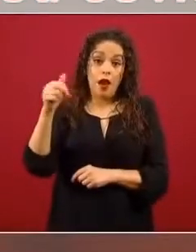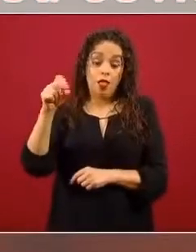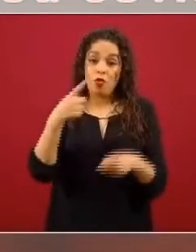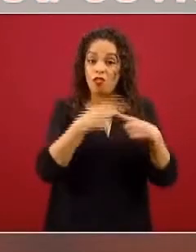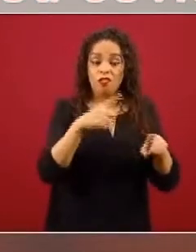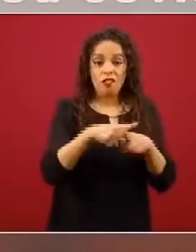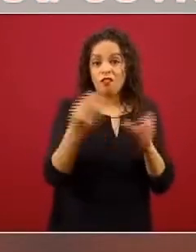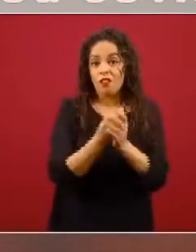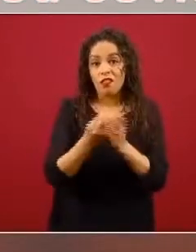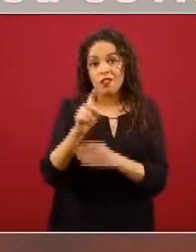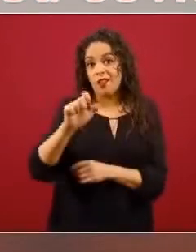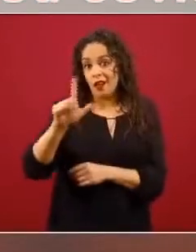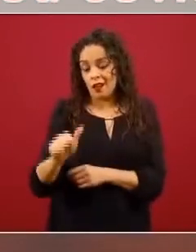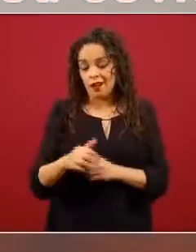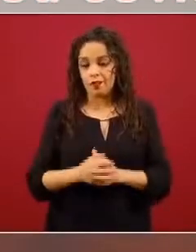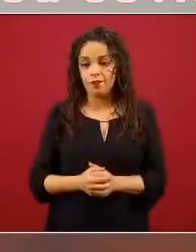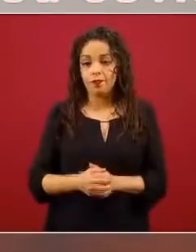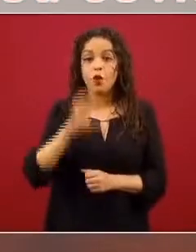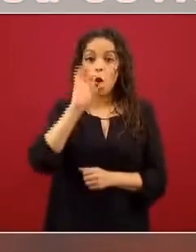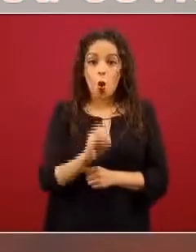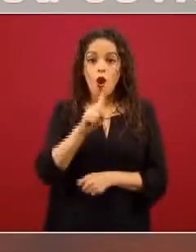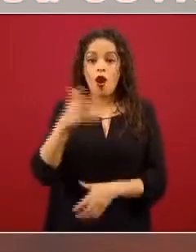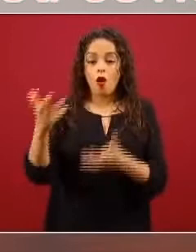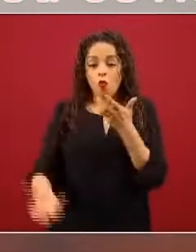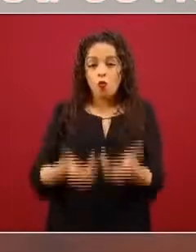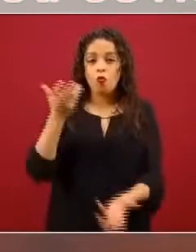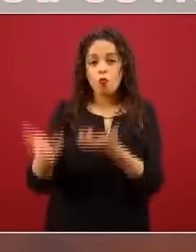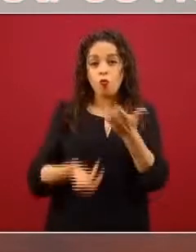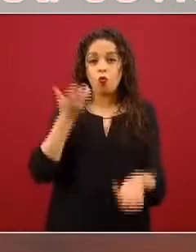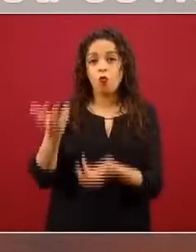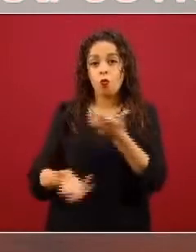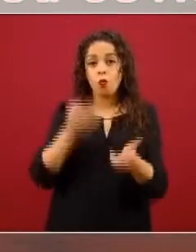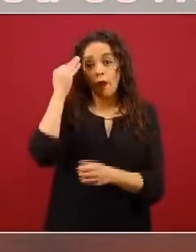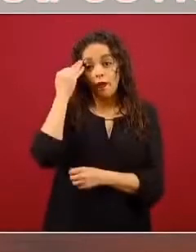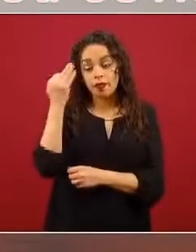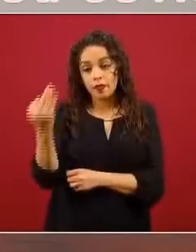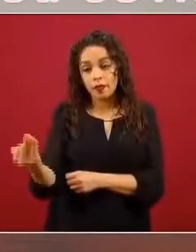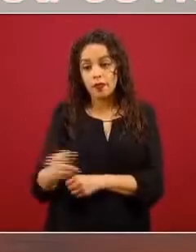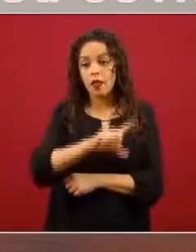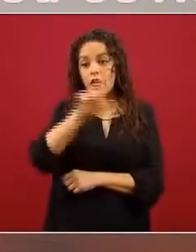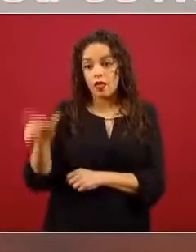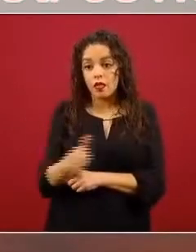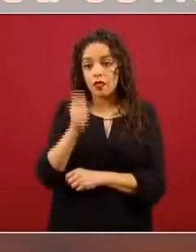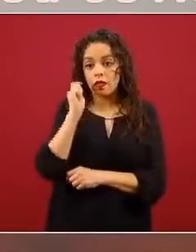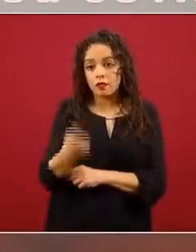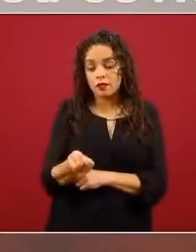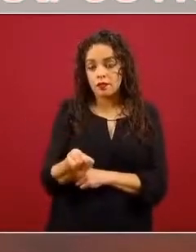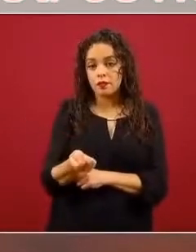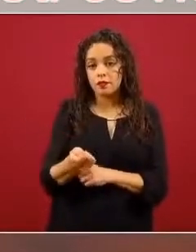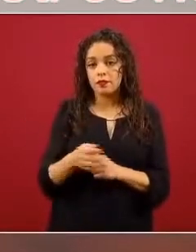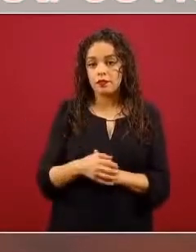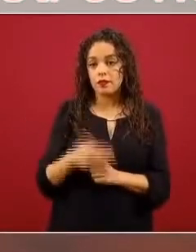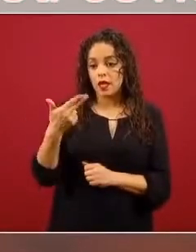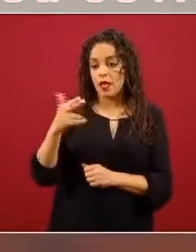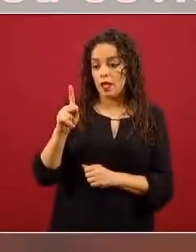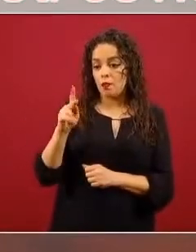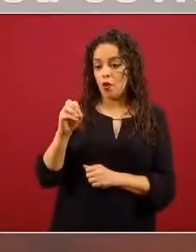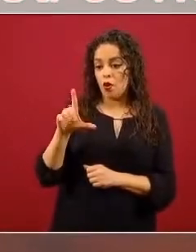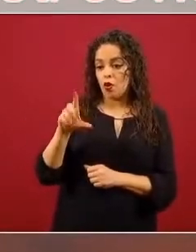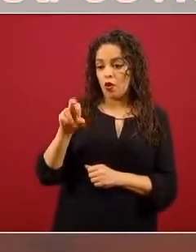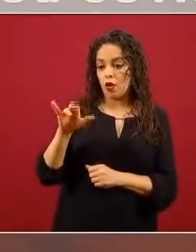es hervirlas por un minuto y después inactivar al virus con una solución que tengan hipoclorito de